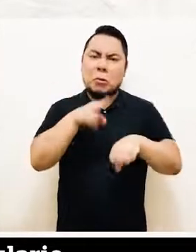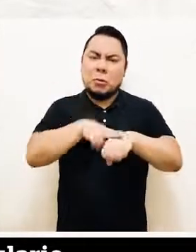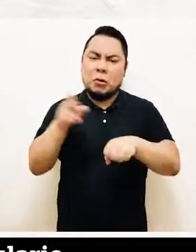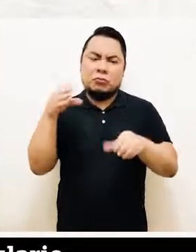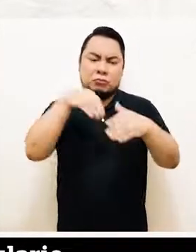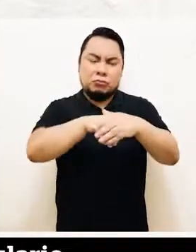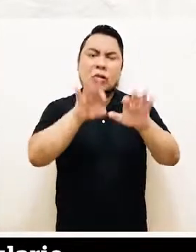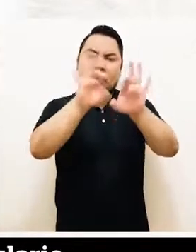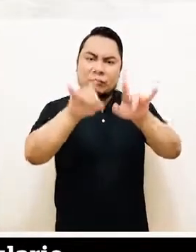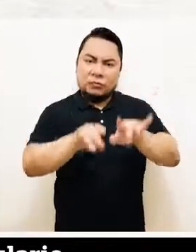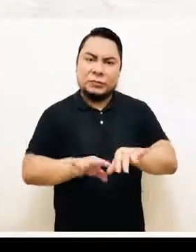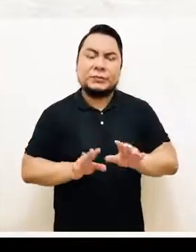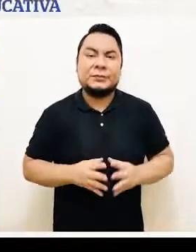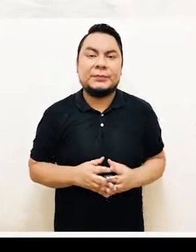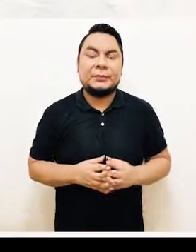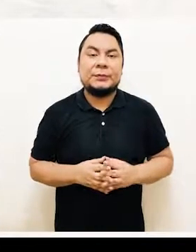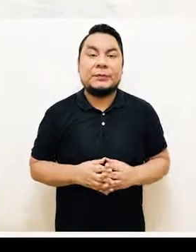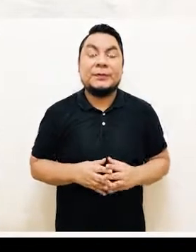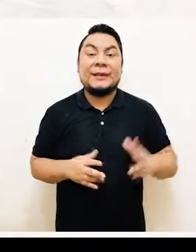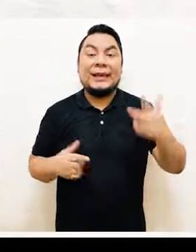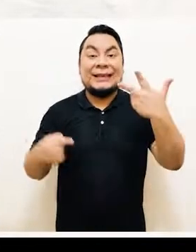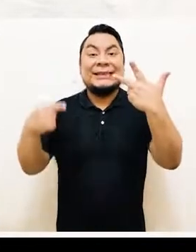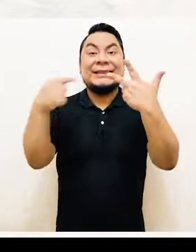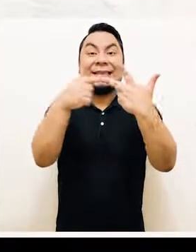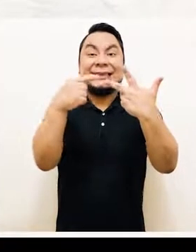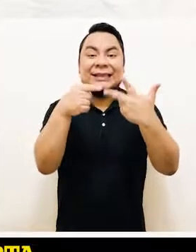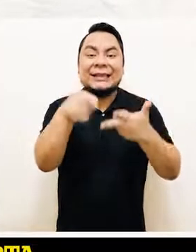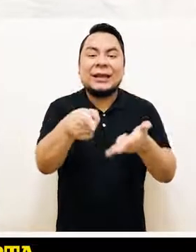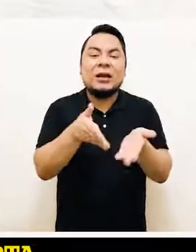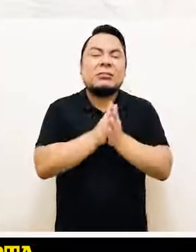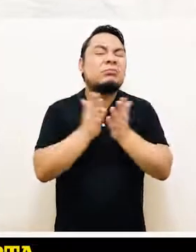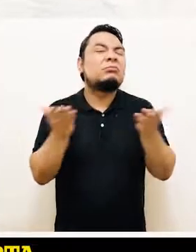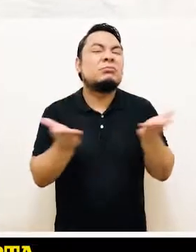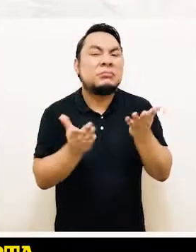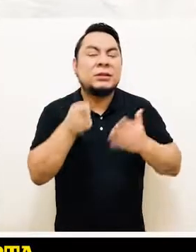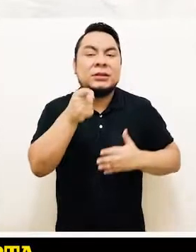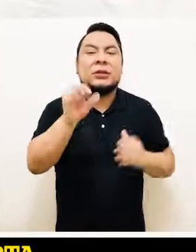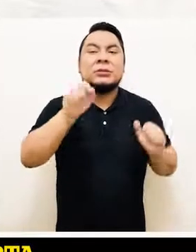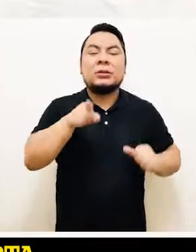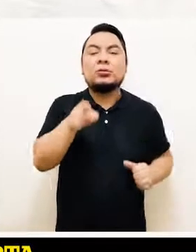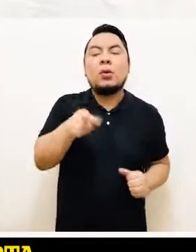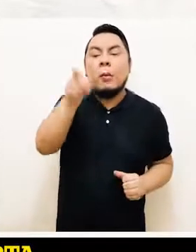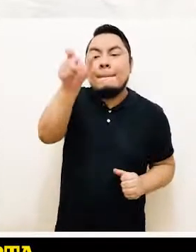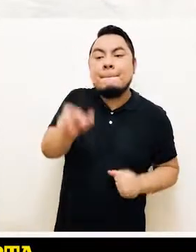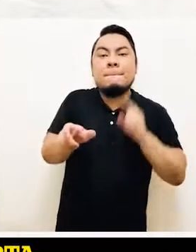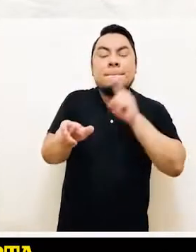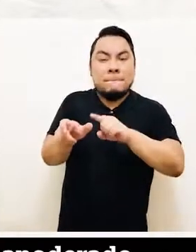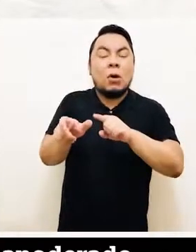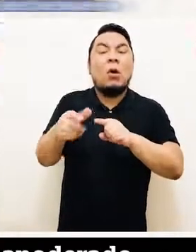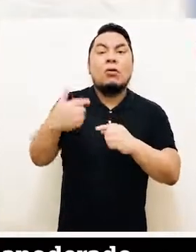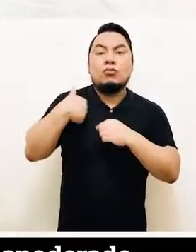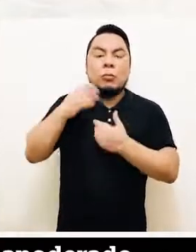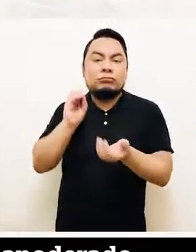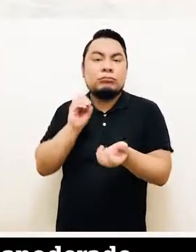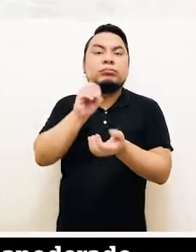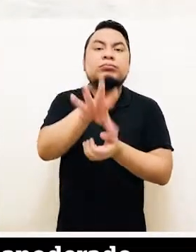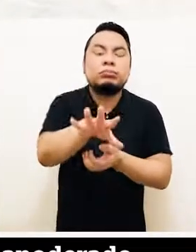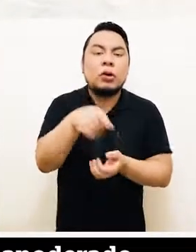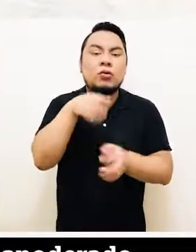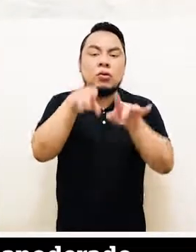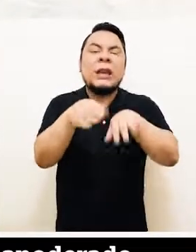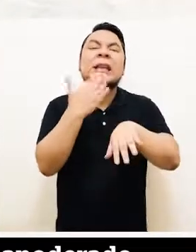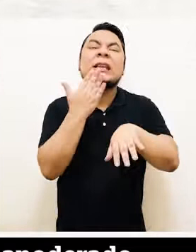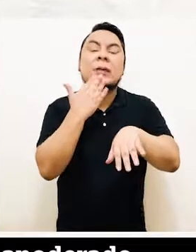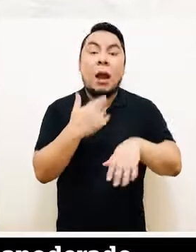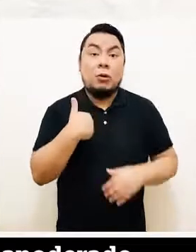en el formulario. En la tercera sección te solicitarán la identificación de la persona que reporta, que puede ser la